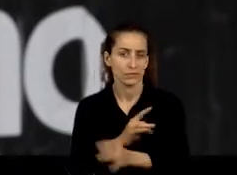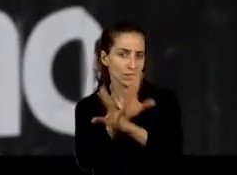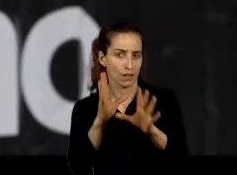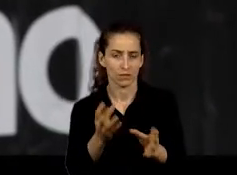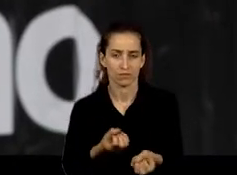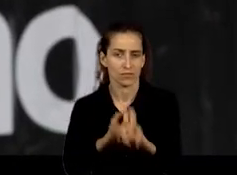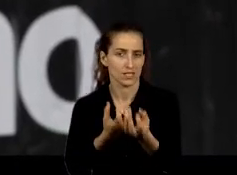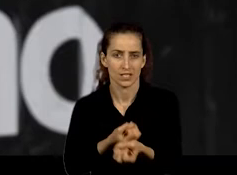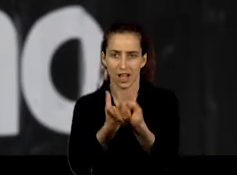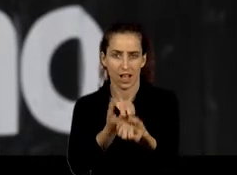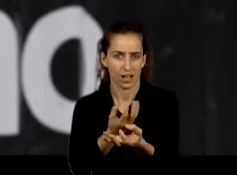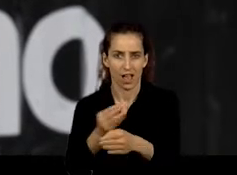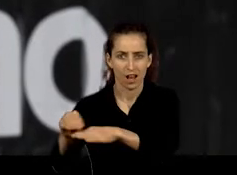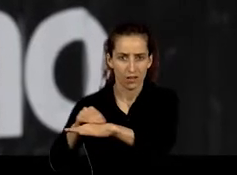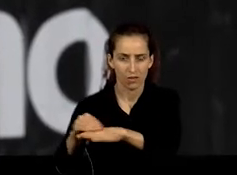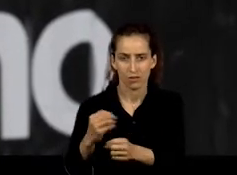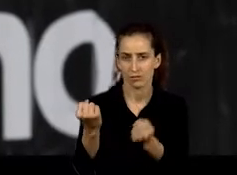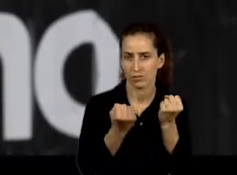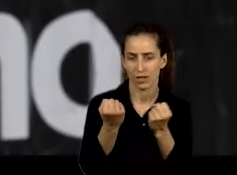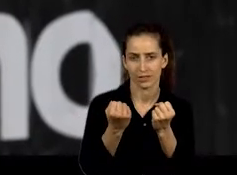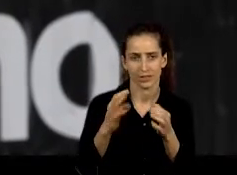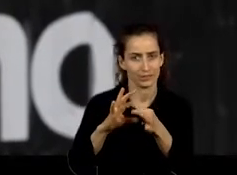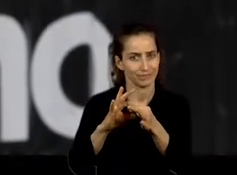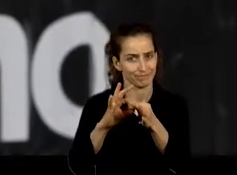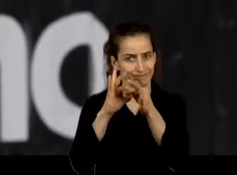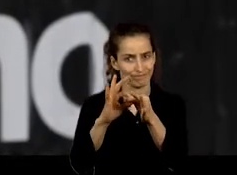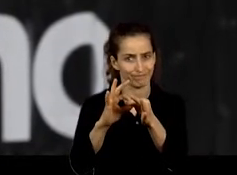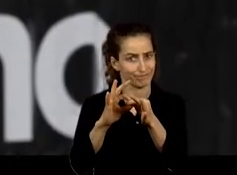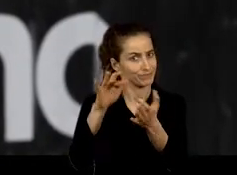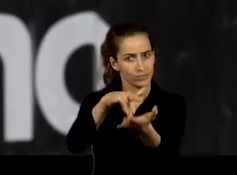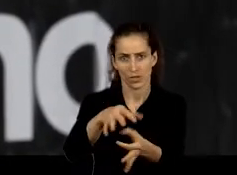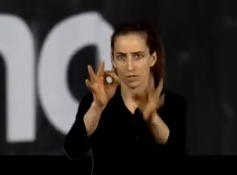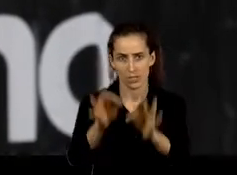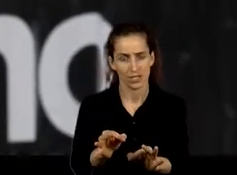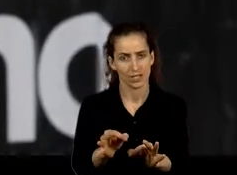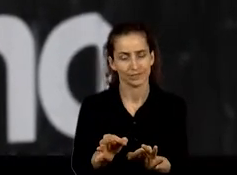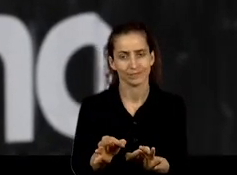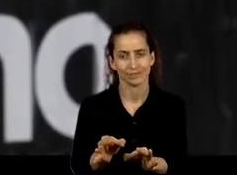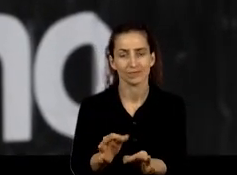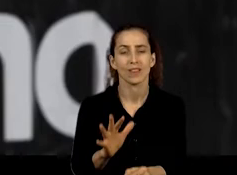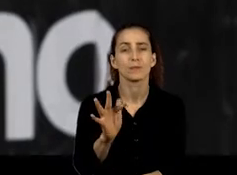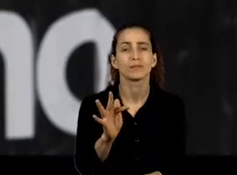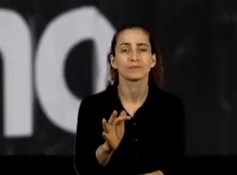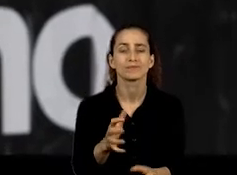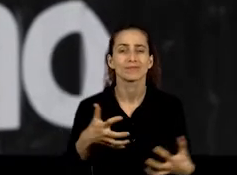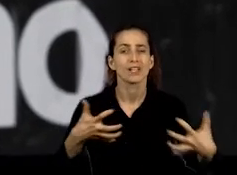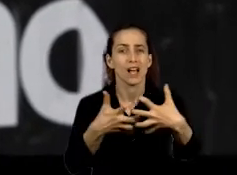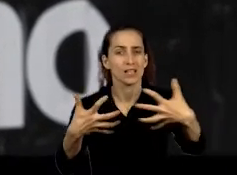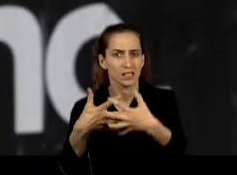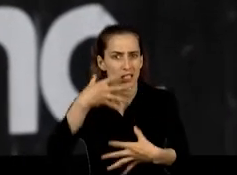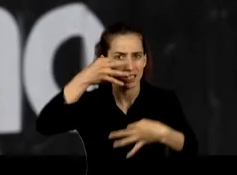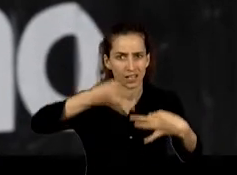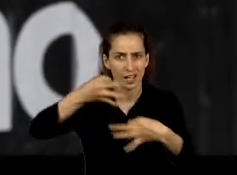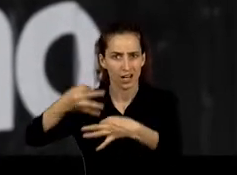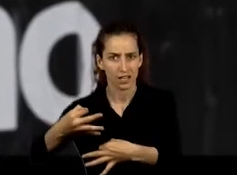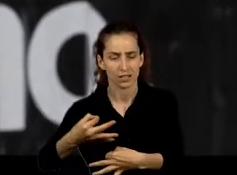el mensaje es que alcohol y volante, pues ocurre lo que pasa. Y además si son accidentes reales,